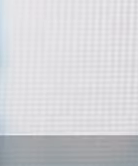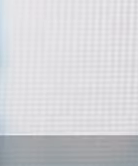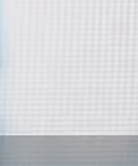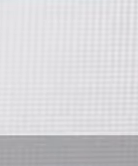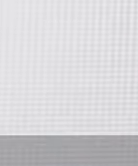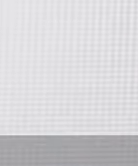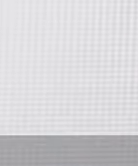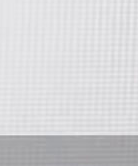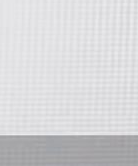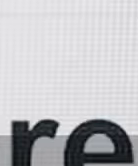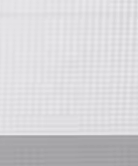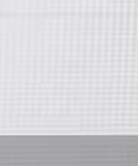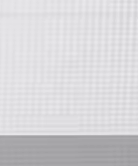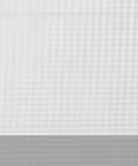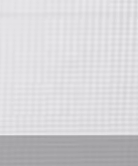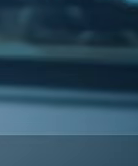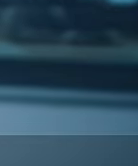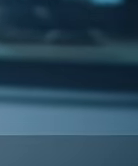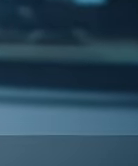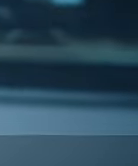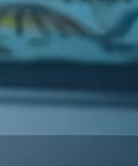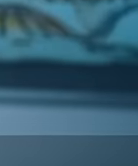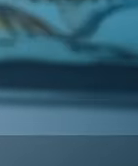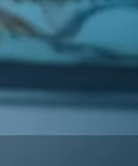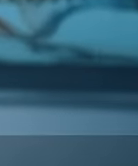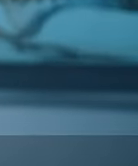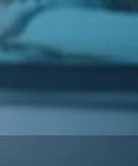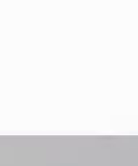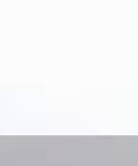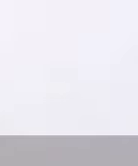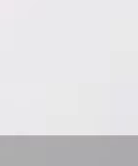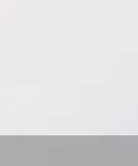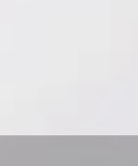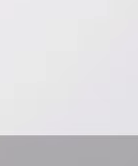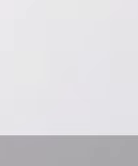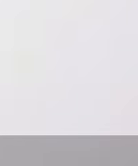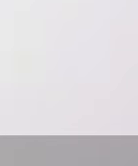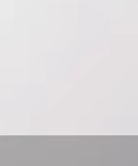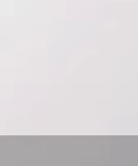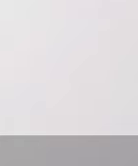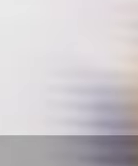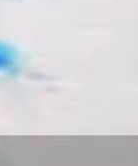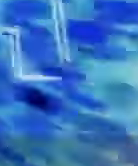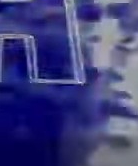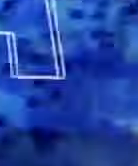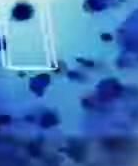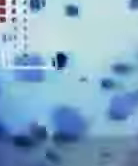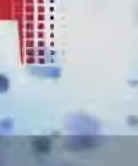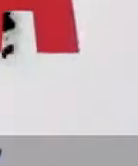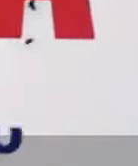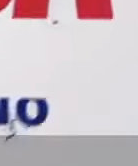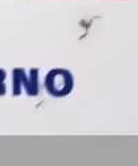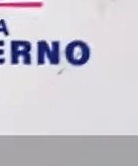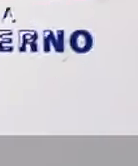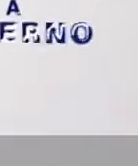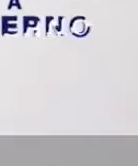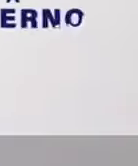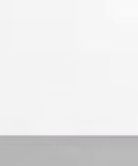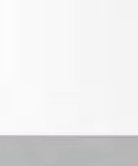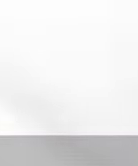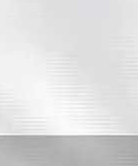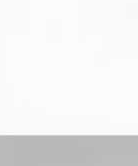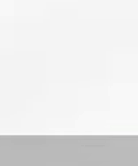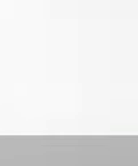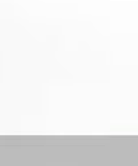de todo un poco y quiero ser jefe de gobierno en esta ciudad el cambio viene Santiago Tawara candidato a jefe de gobierno coalición bajo la ciudad de México